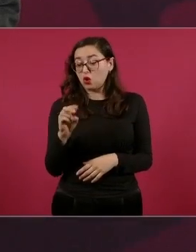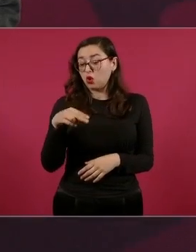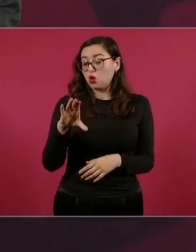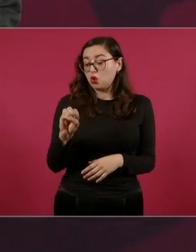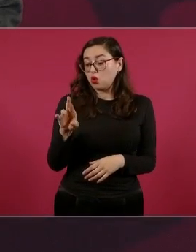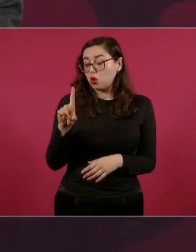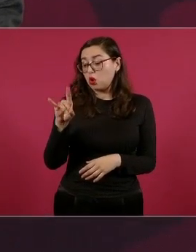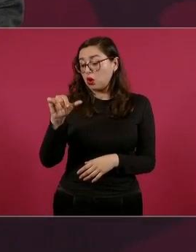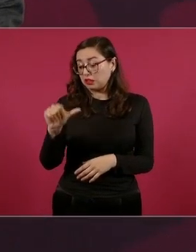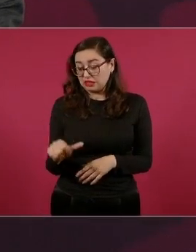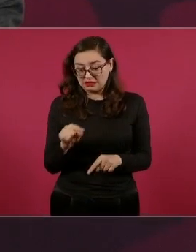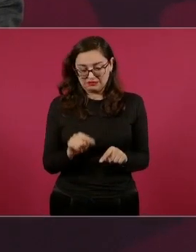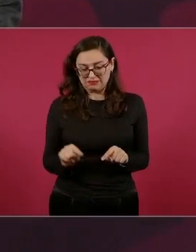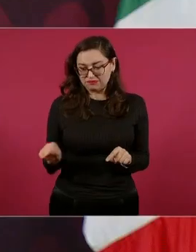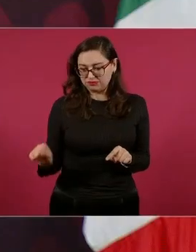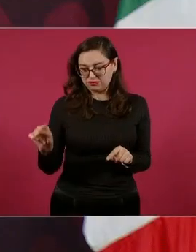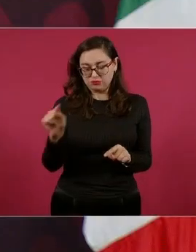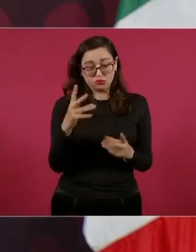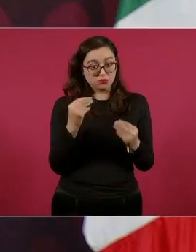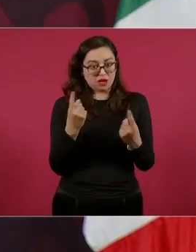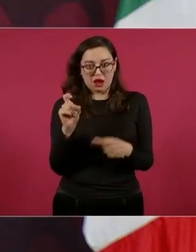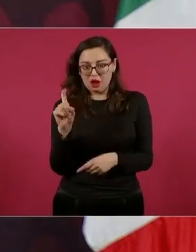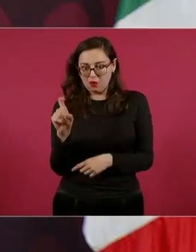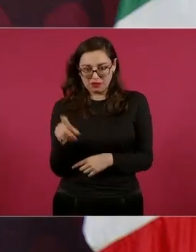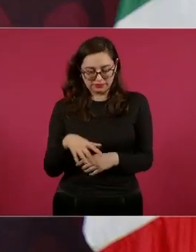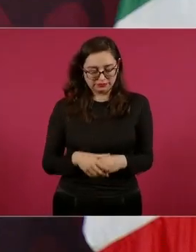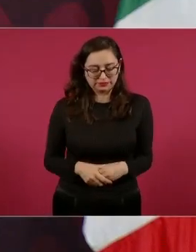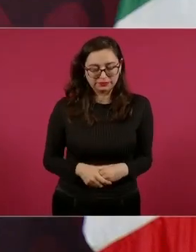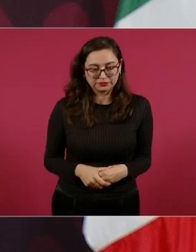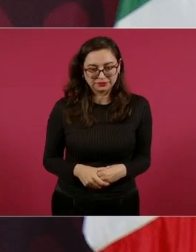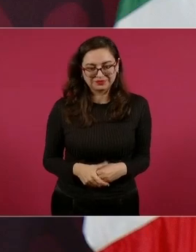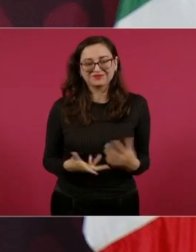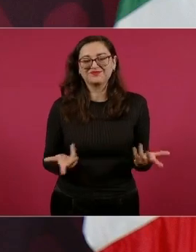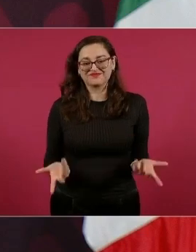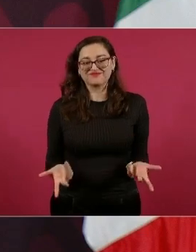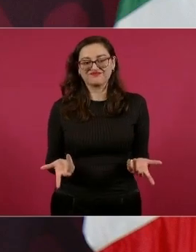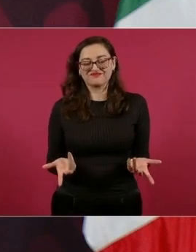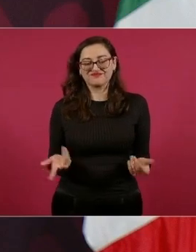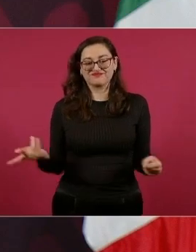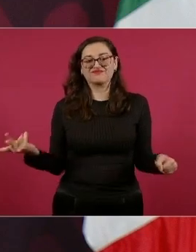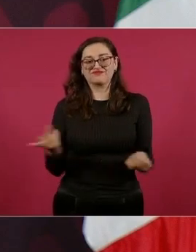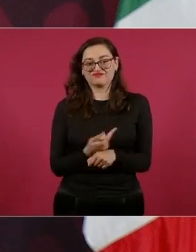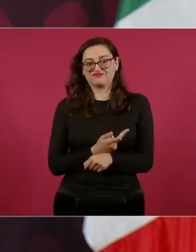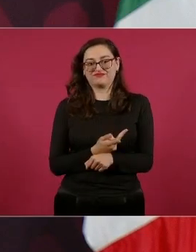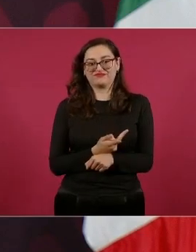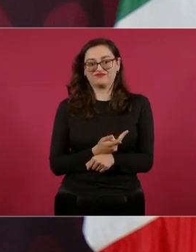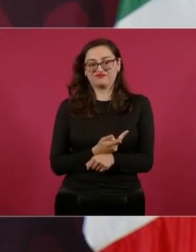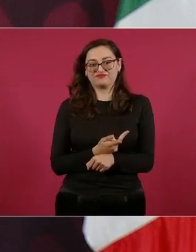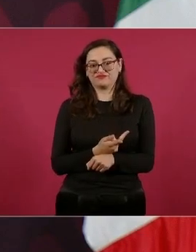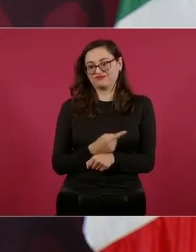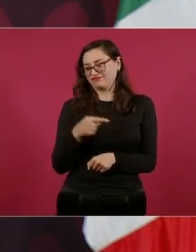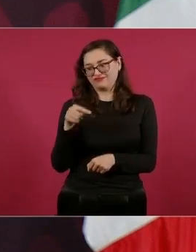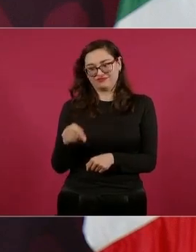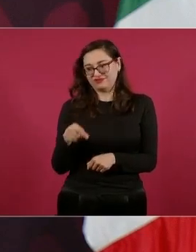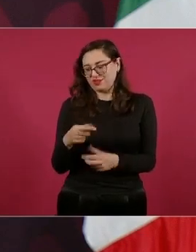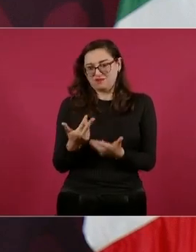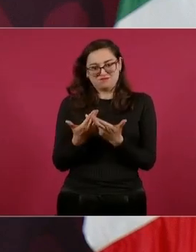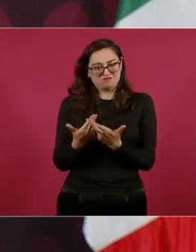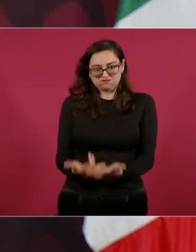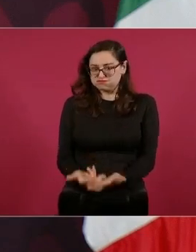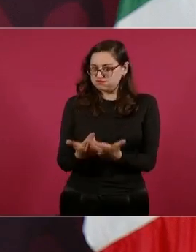Saben que ahí es donde se tiene el embalse con más agua